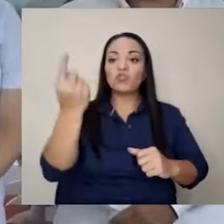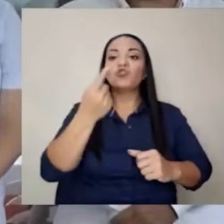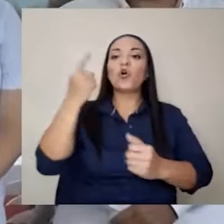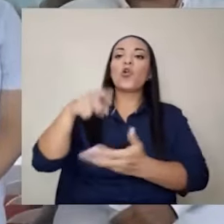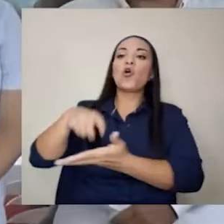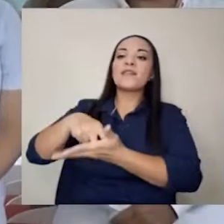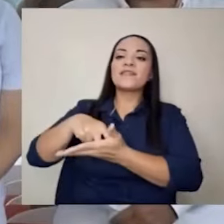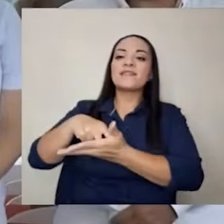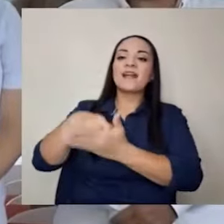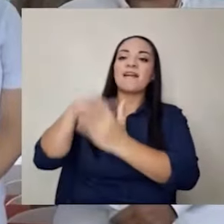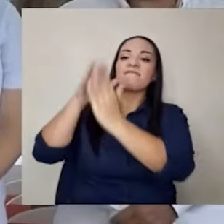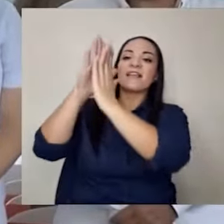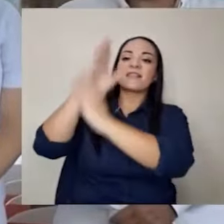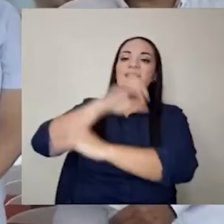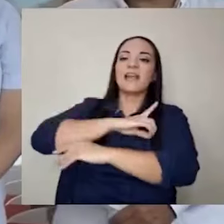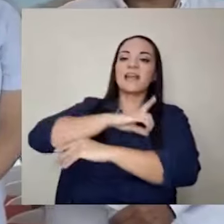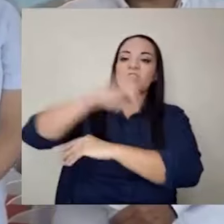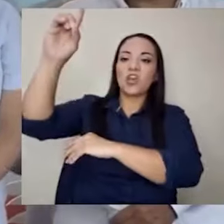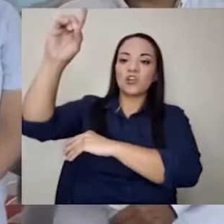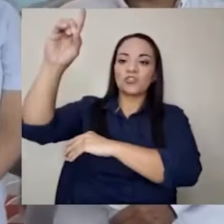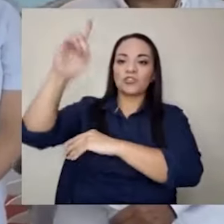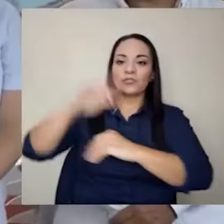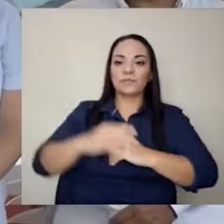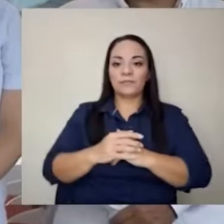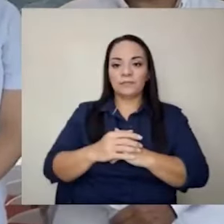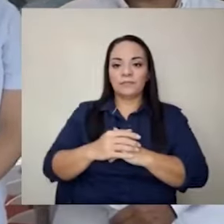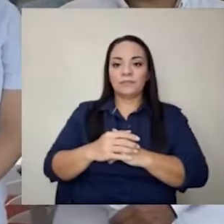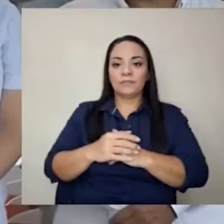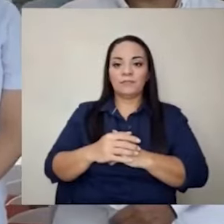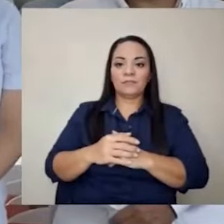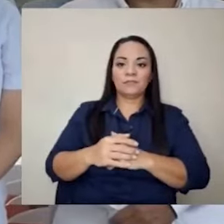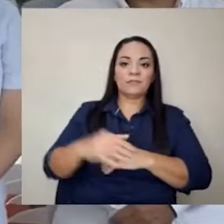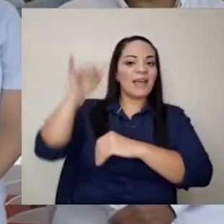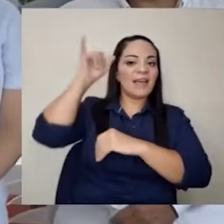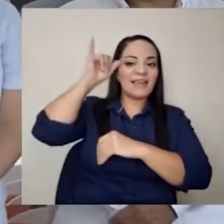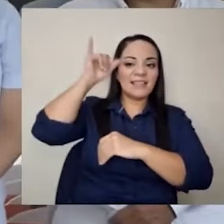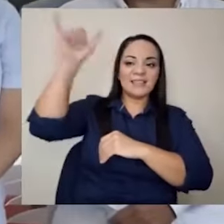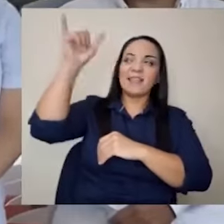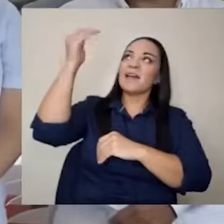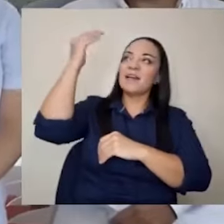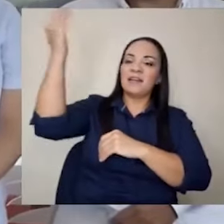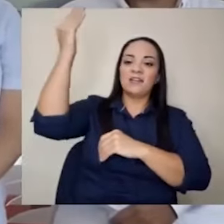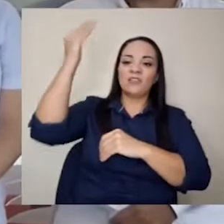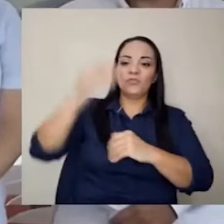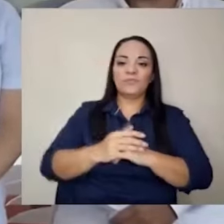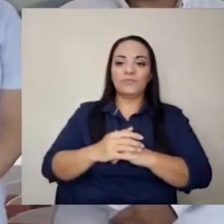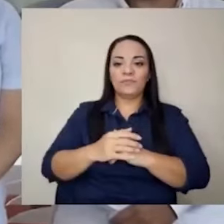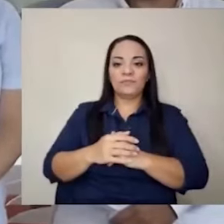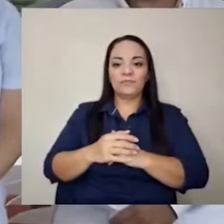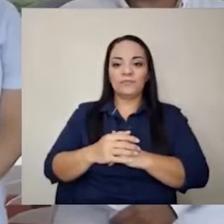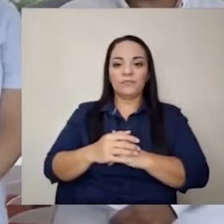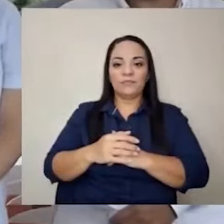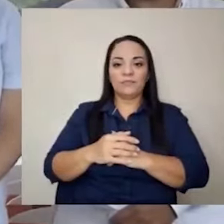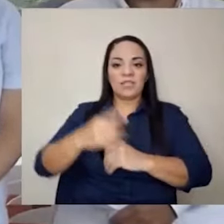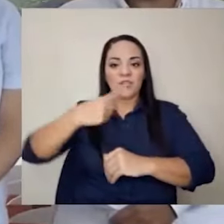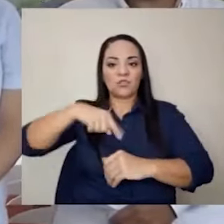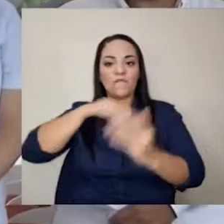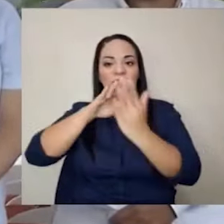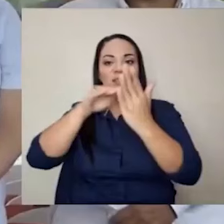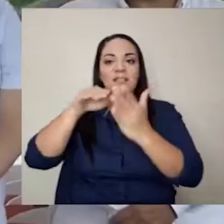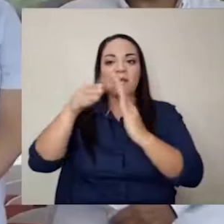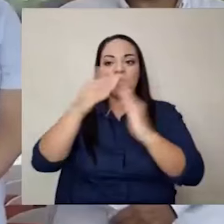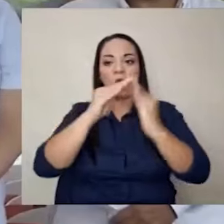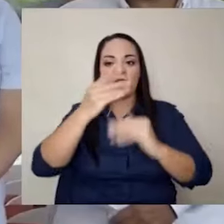Dios, al eterno, y ante el pueblo a quienes